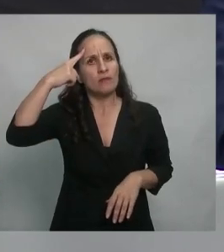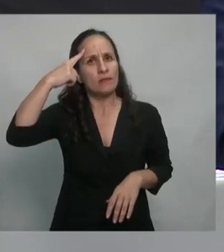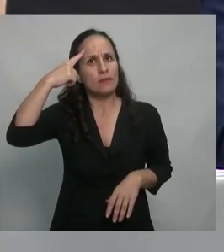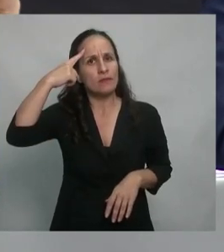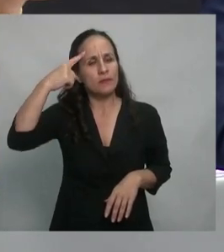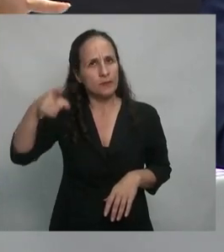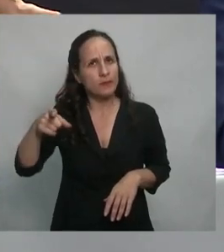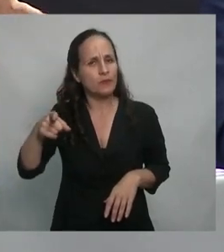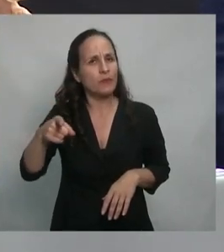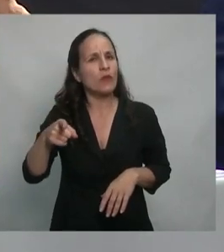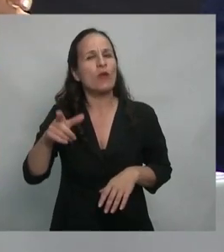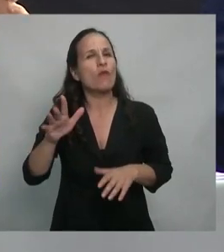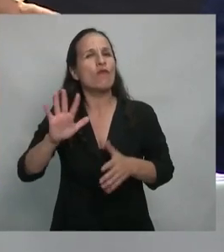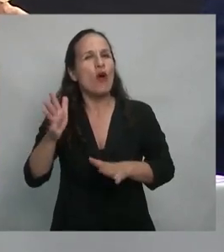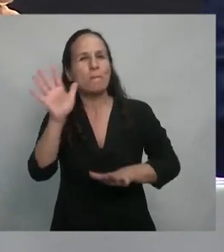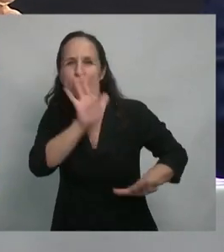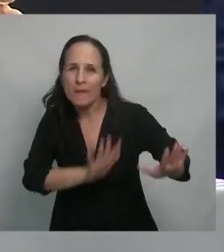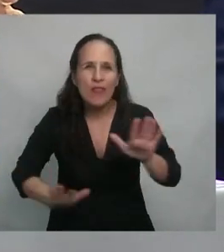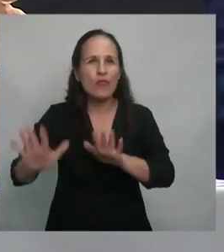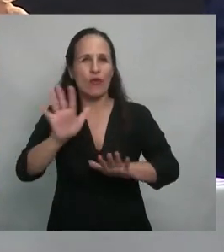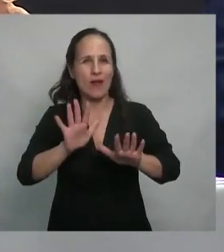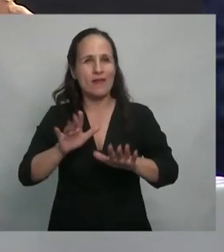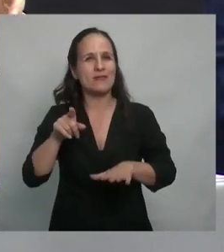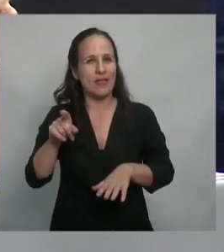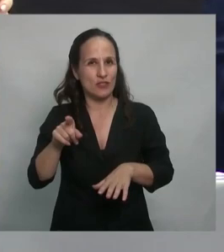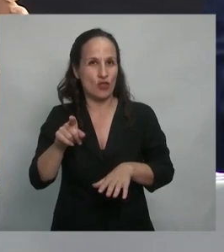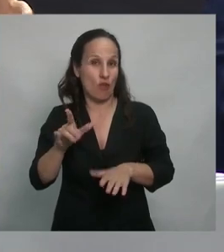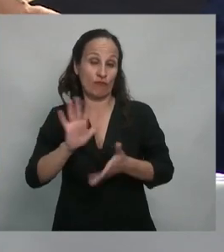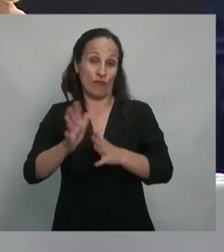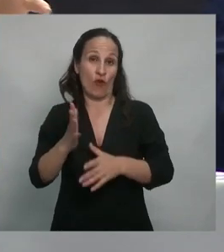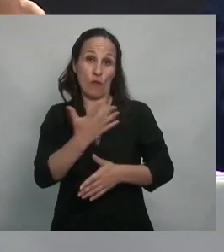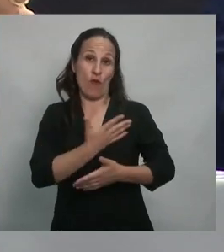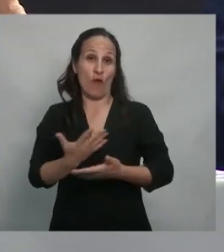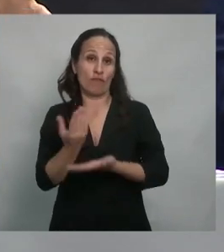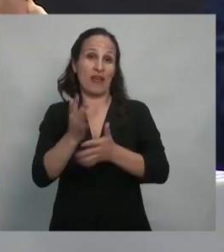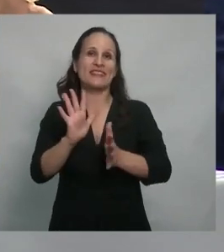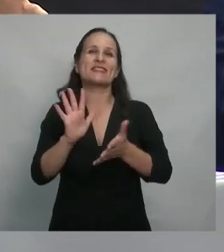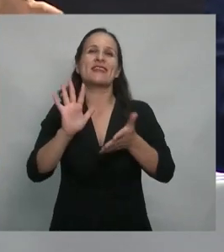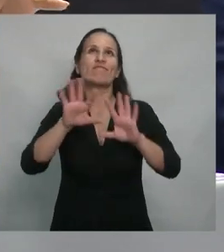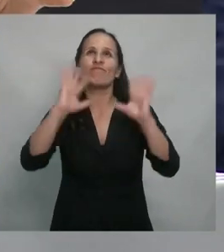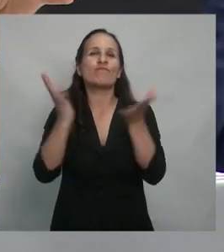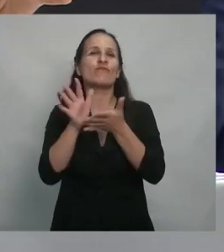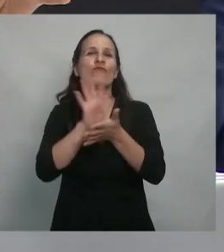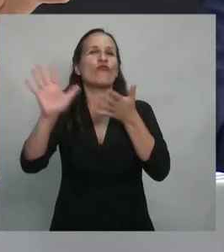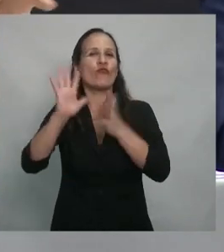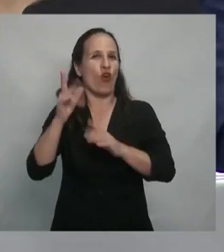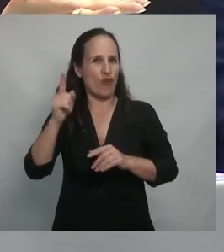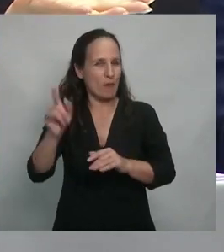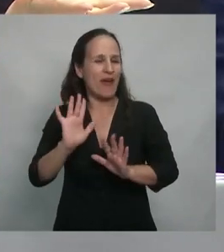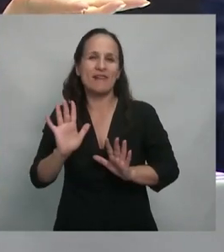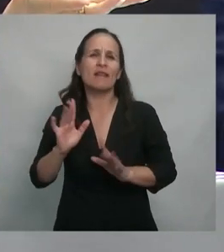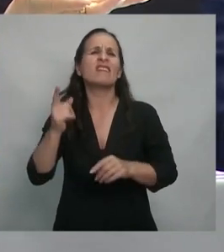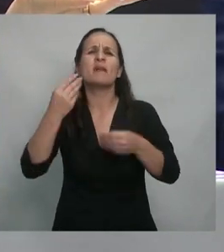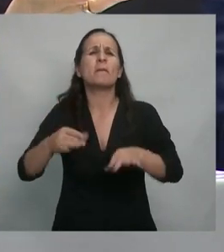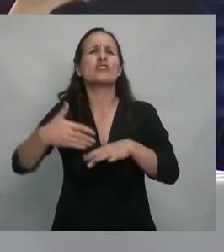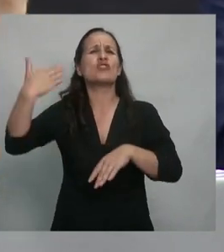esta forma de organización de gobernanza del mundo occidental data